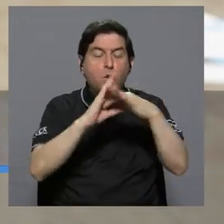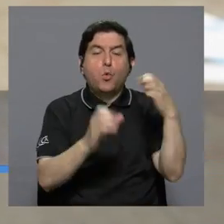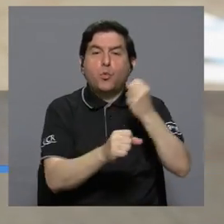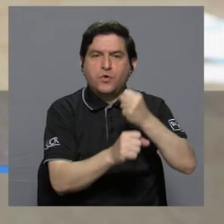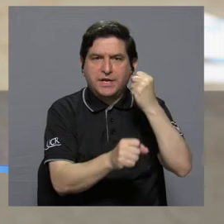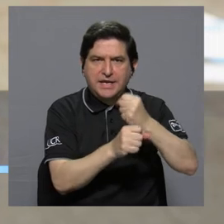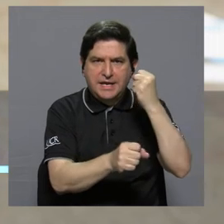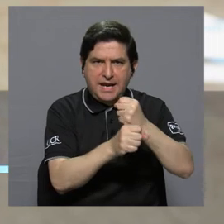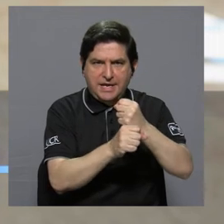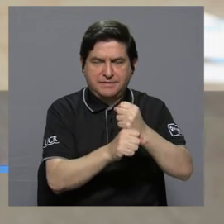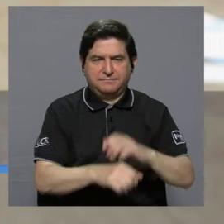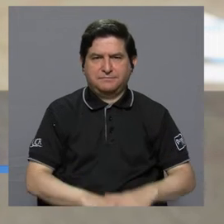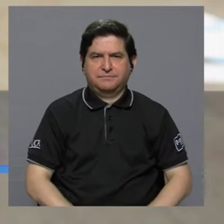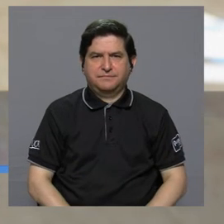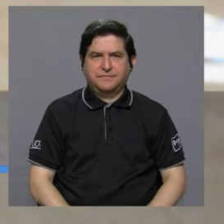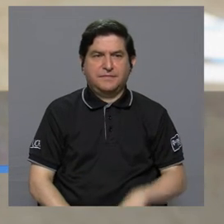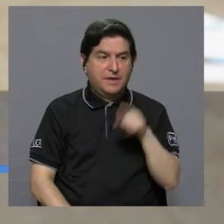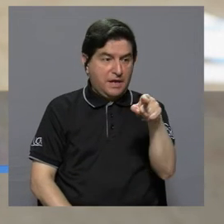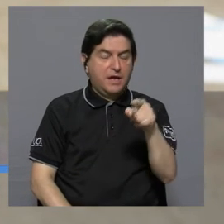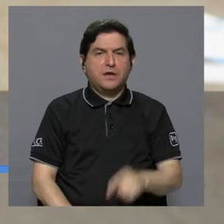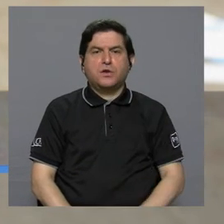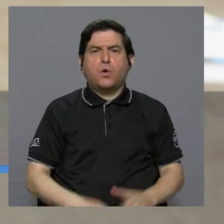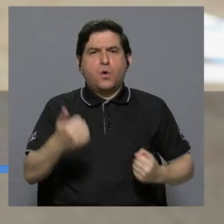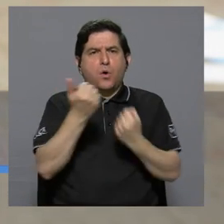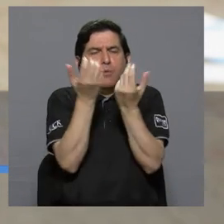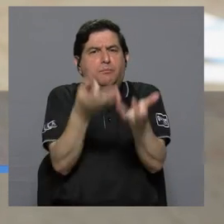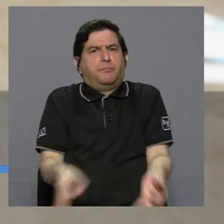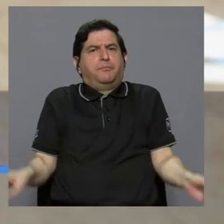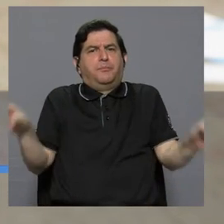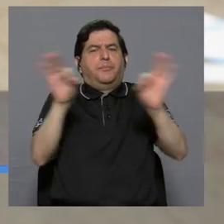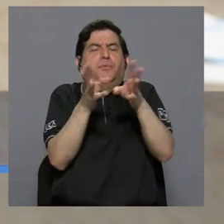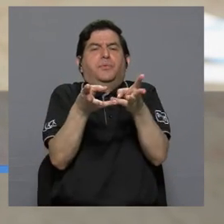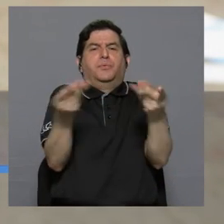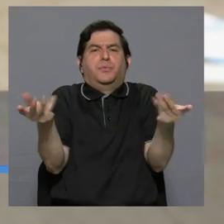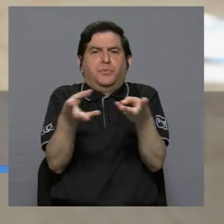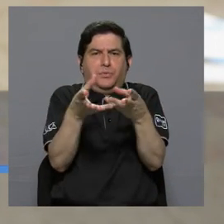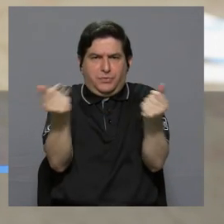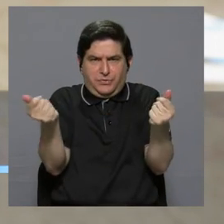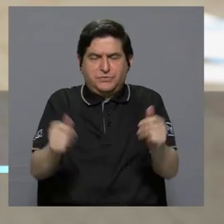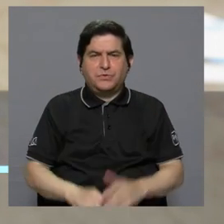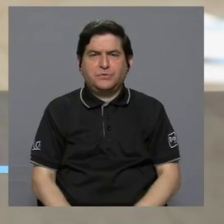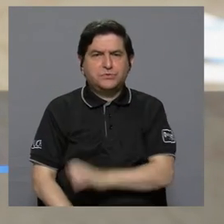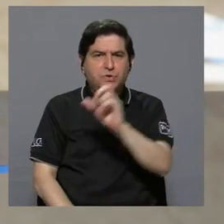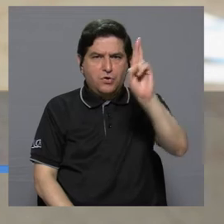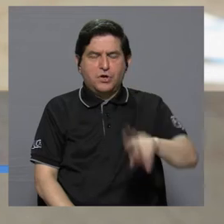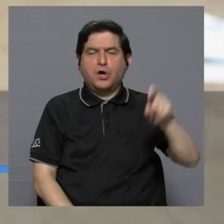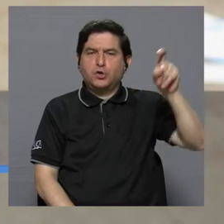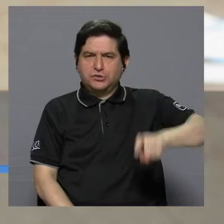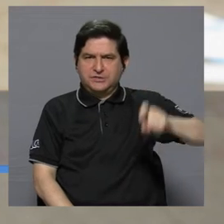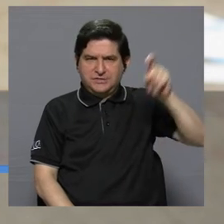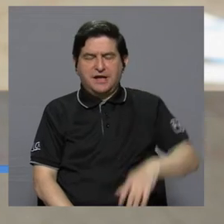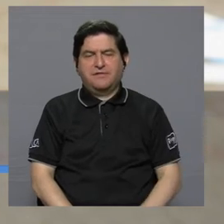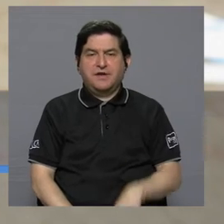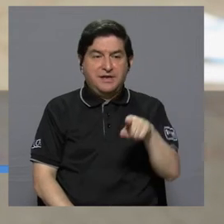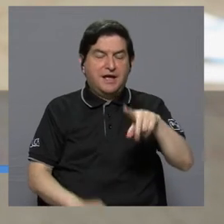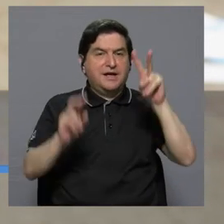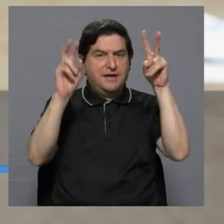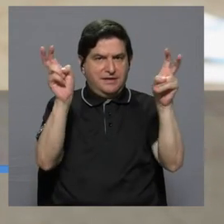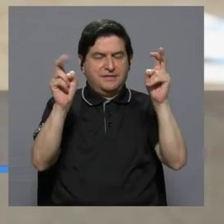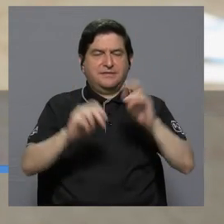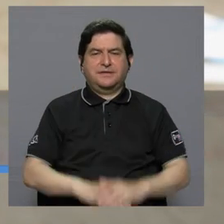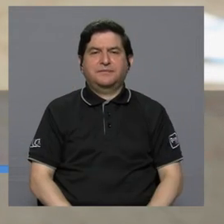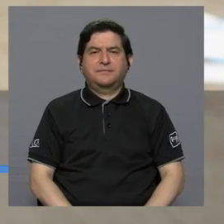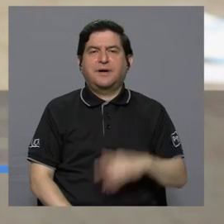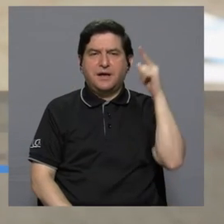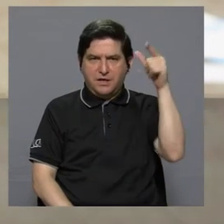que unir esfuerzos va a ser un gran apoyo a la solución que Costa Rica necesita